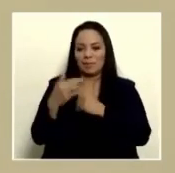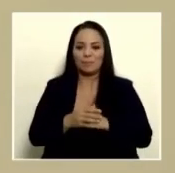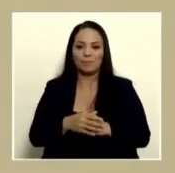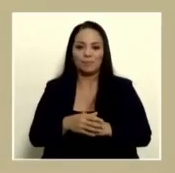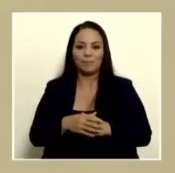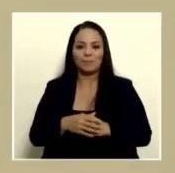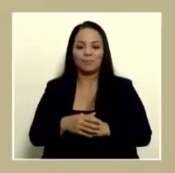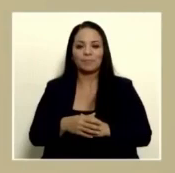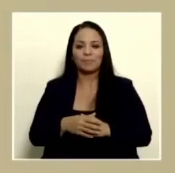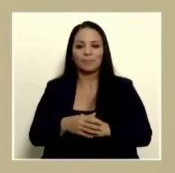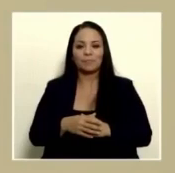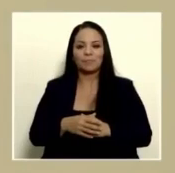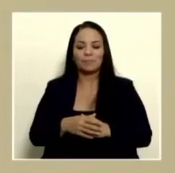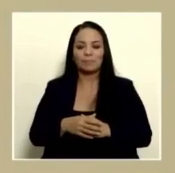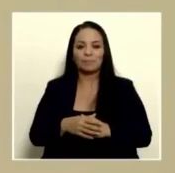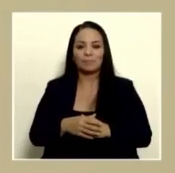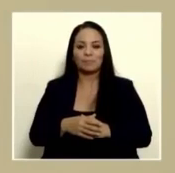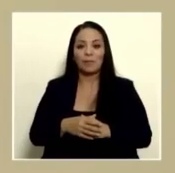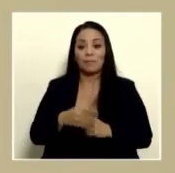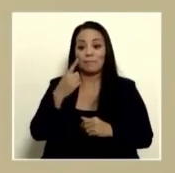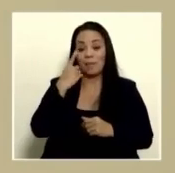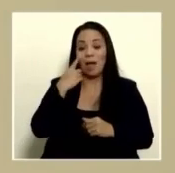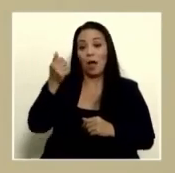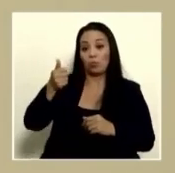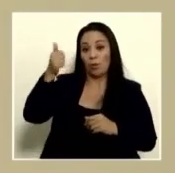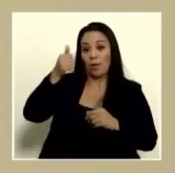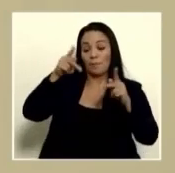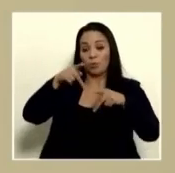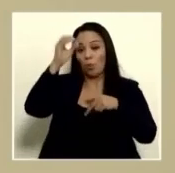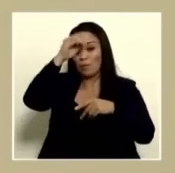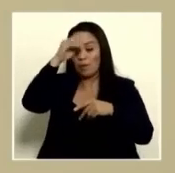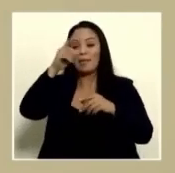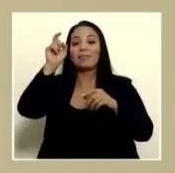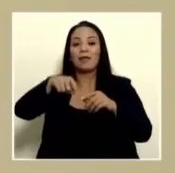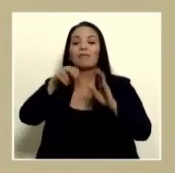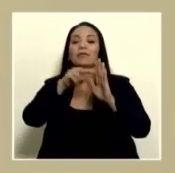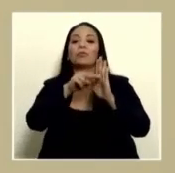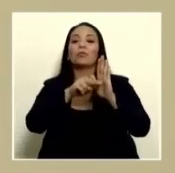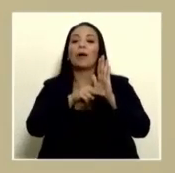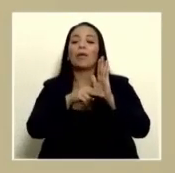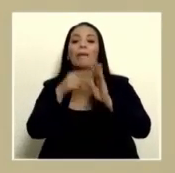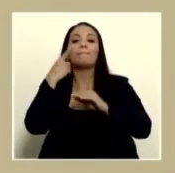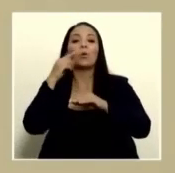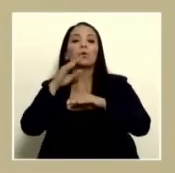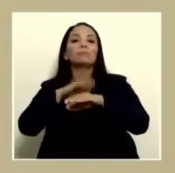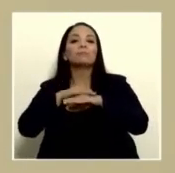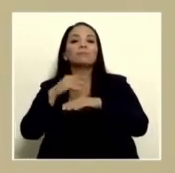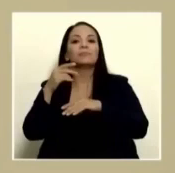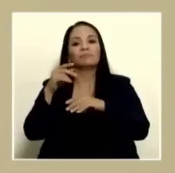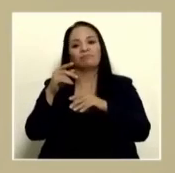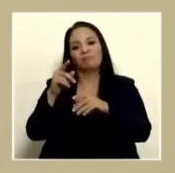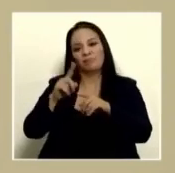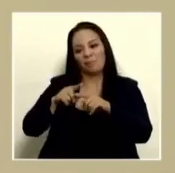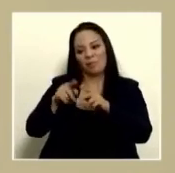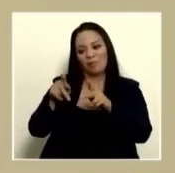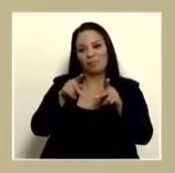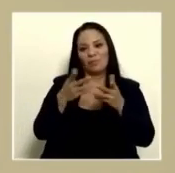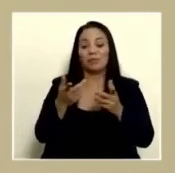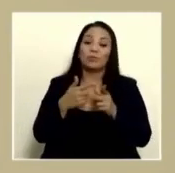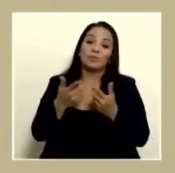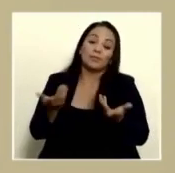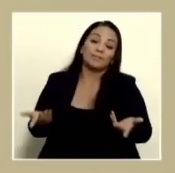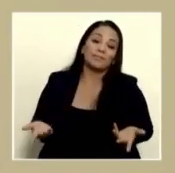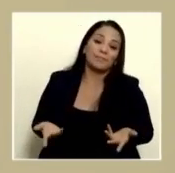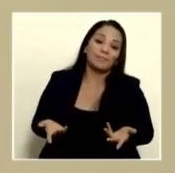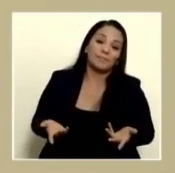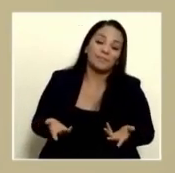autoridad que tiene alguien de opinar sobre algo tiene que estar normada por competencia entonces otra pregunta más